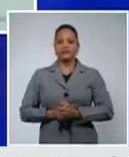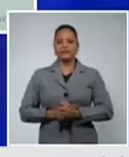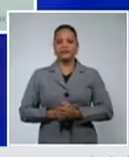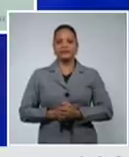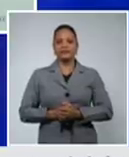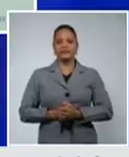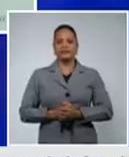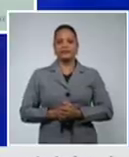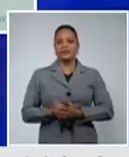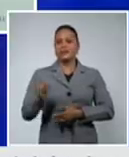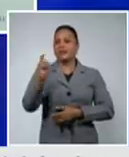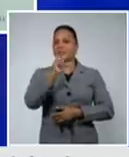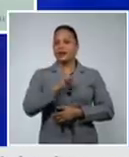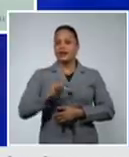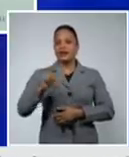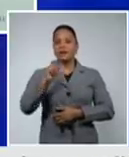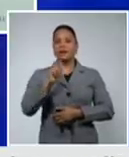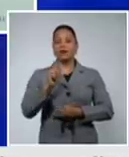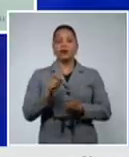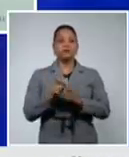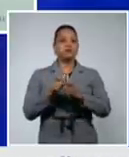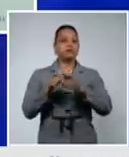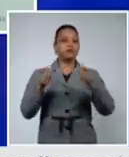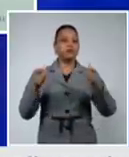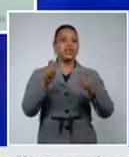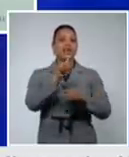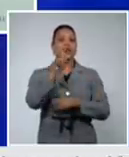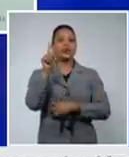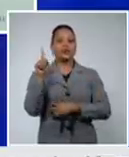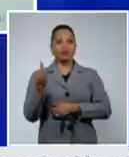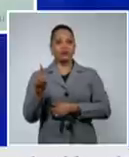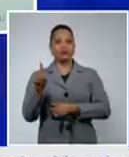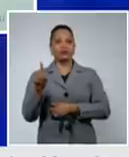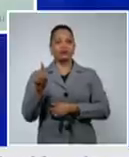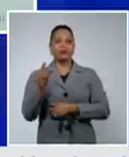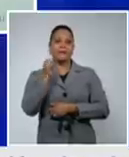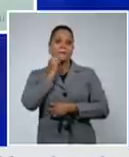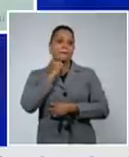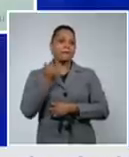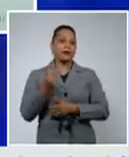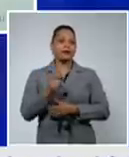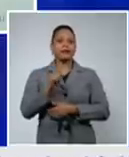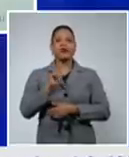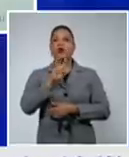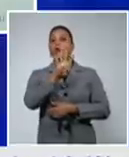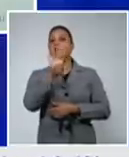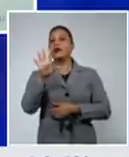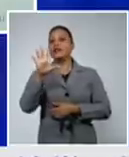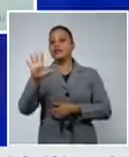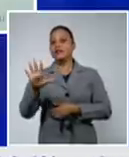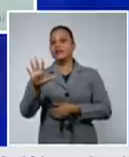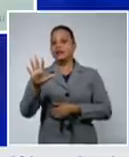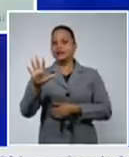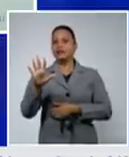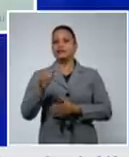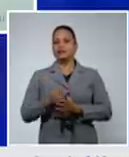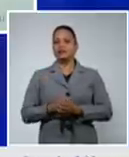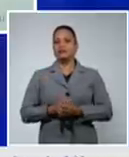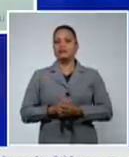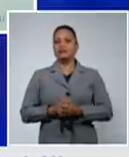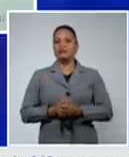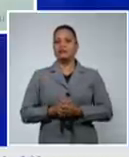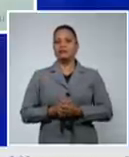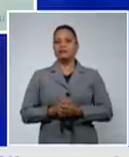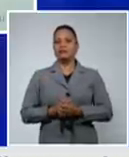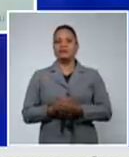Camagüey incrementa en 11 los casos confirmados llega a 45 casos autóctonos la